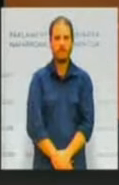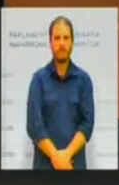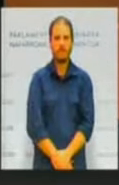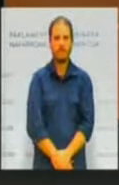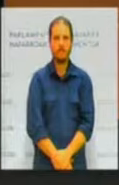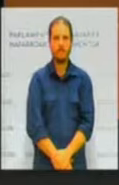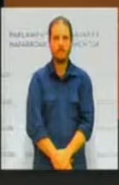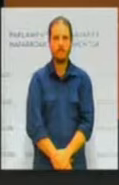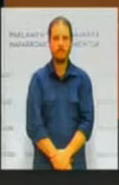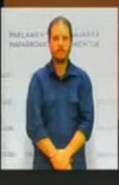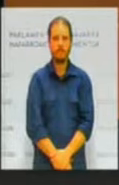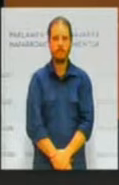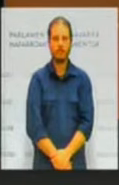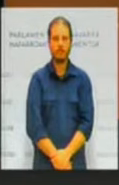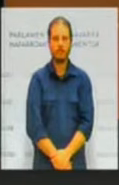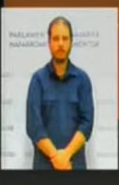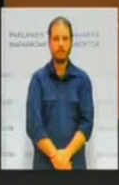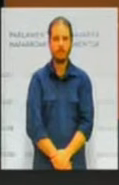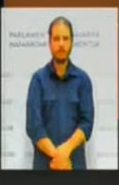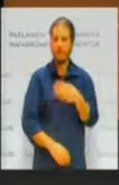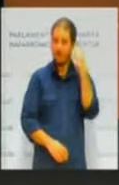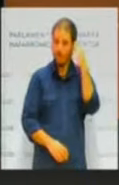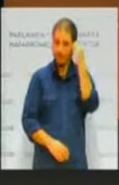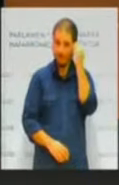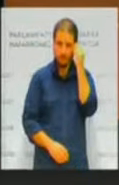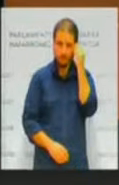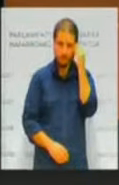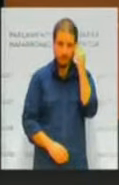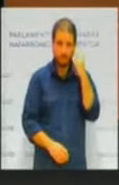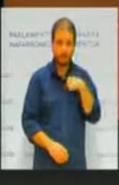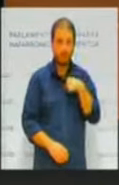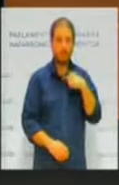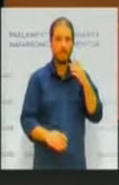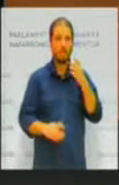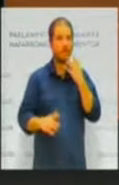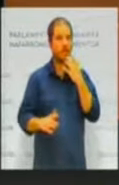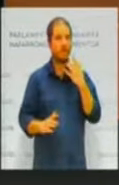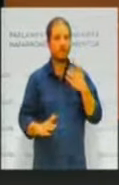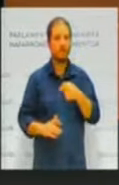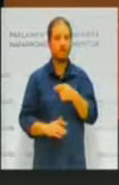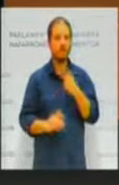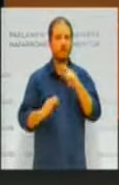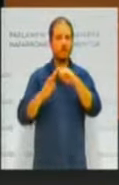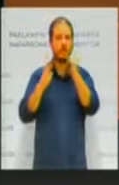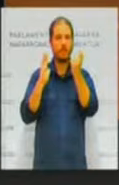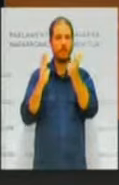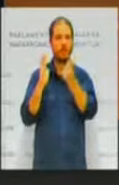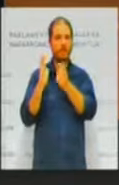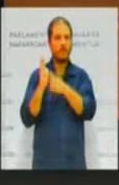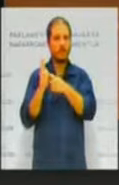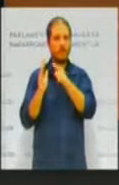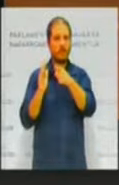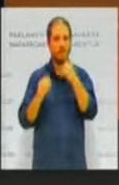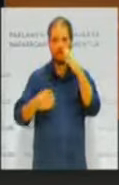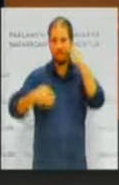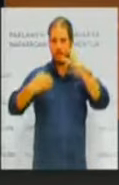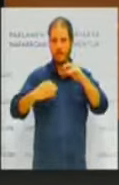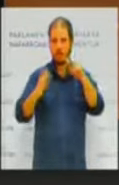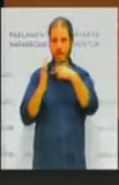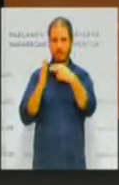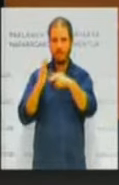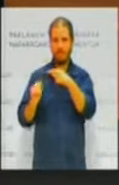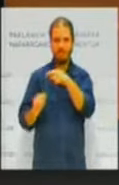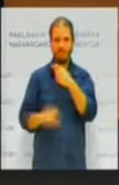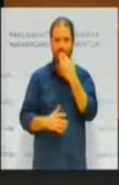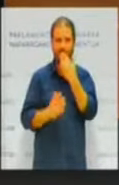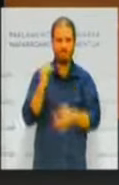creo que sería un error pensar que con esta ley hemos garantizado la transparencia. Porque